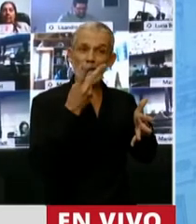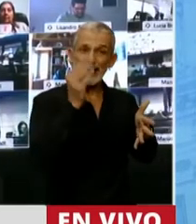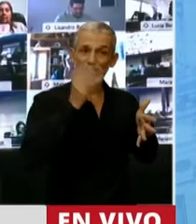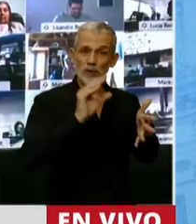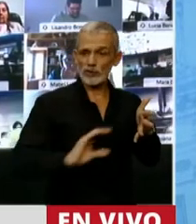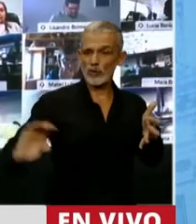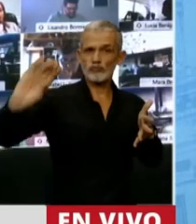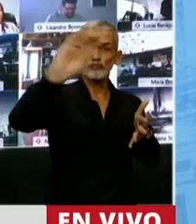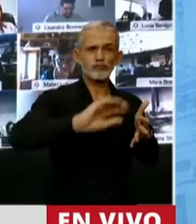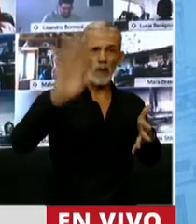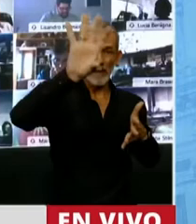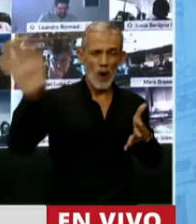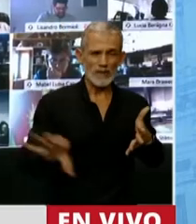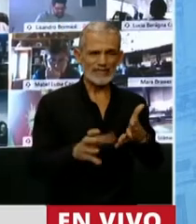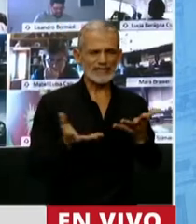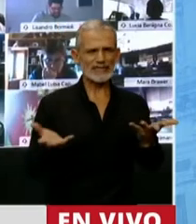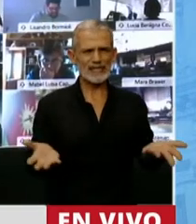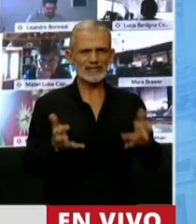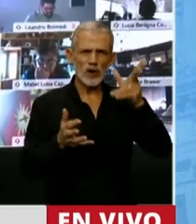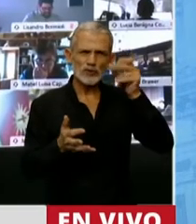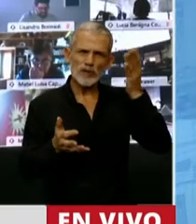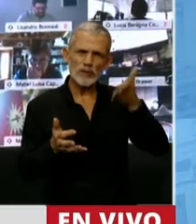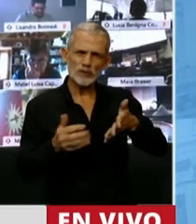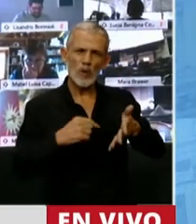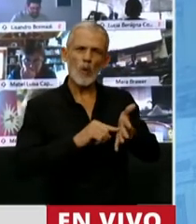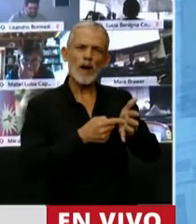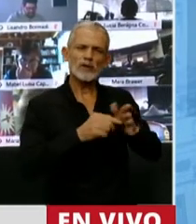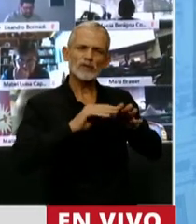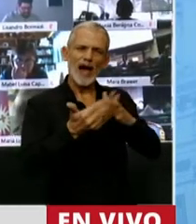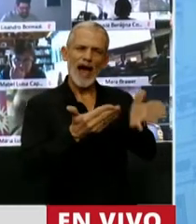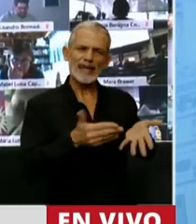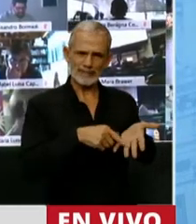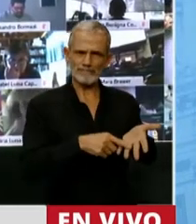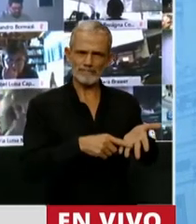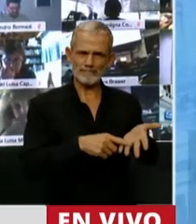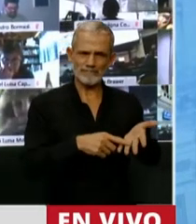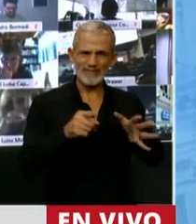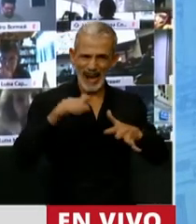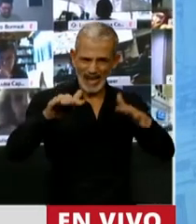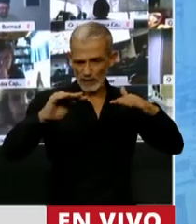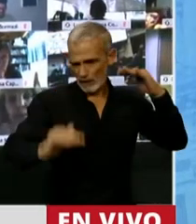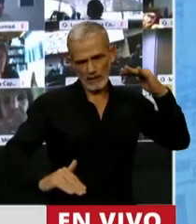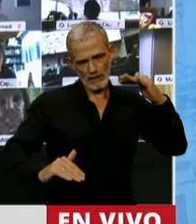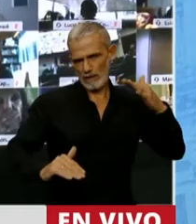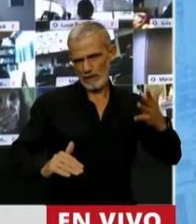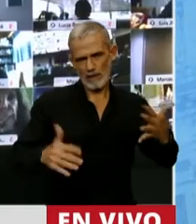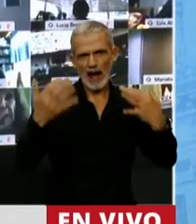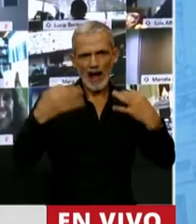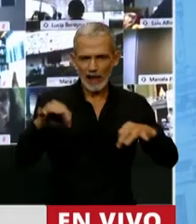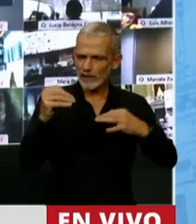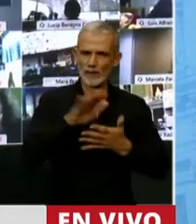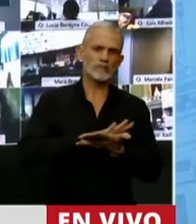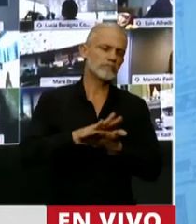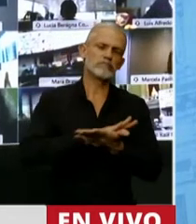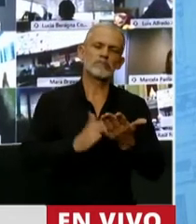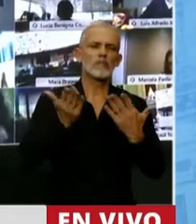de los subsidios para el interior del país. Evidentemente que esta es una situación que tenemos la obligación de manifestar y solicitar